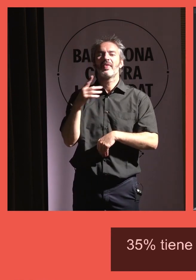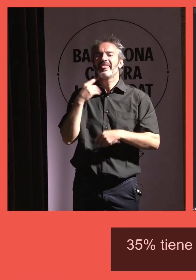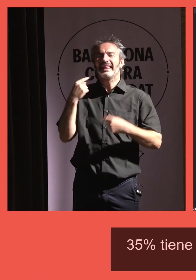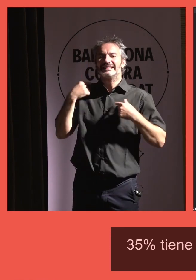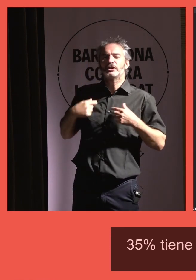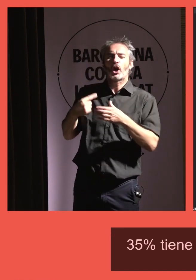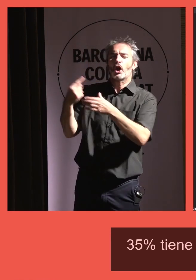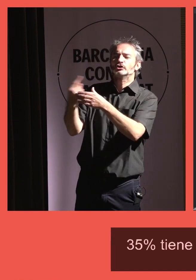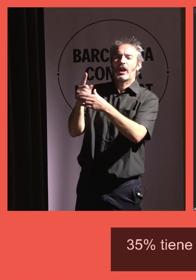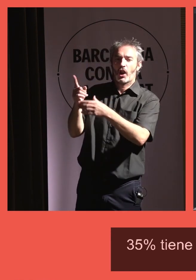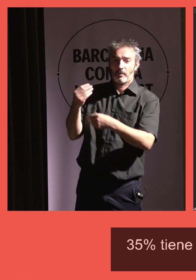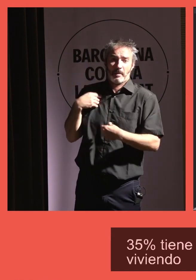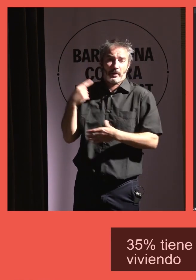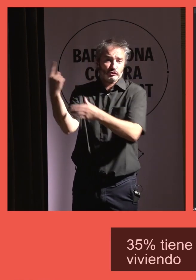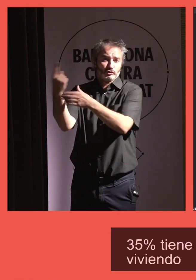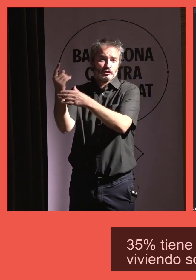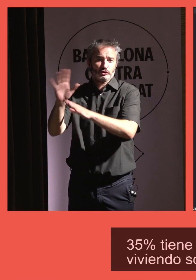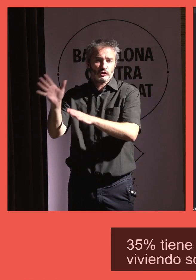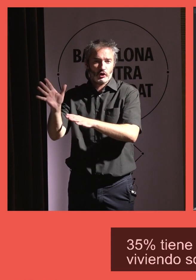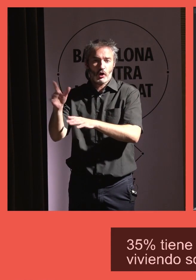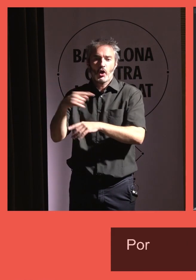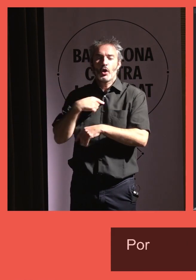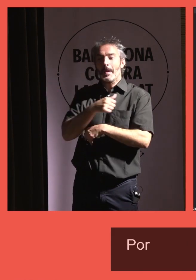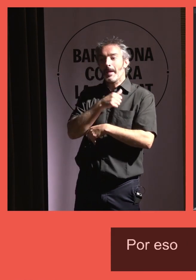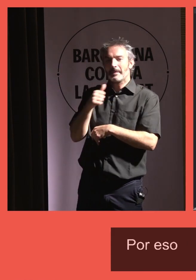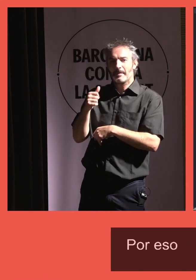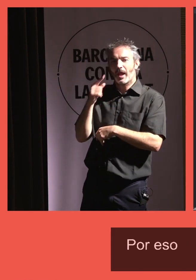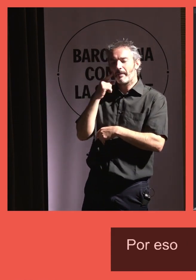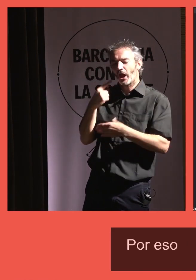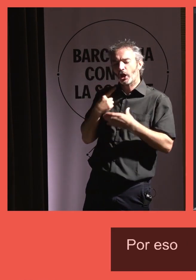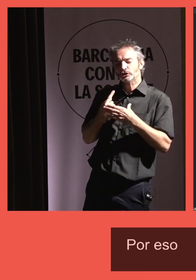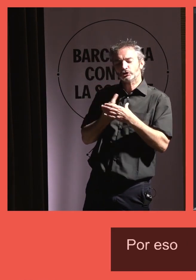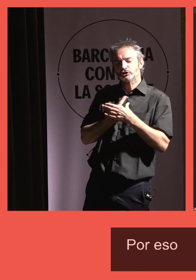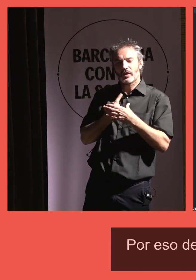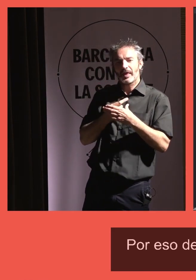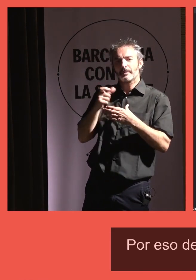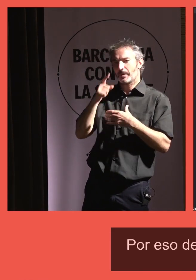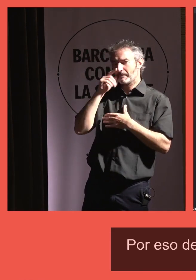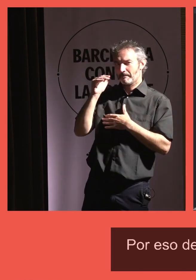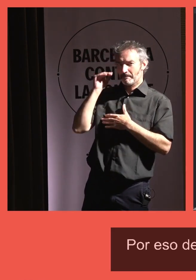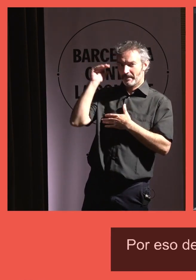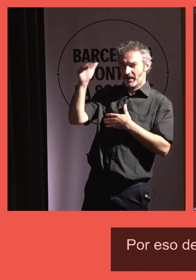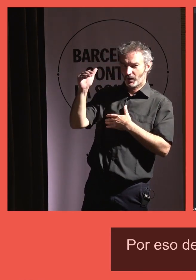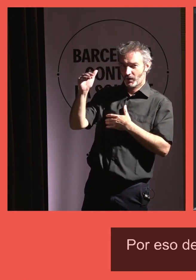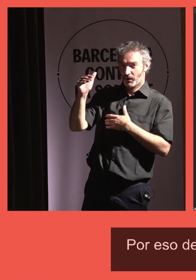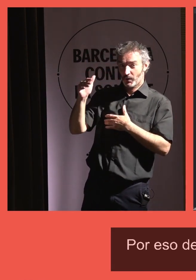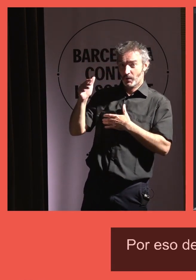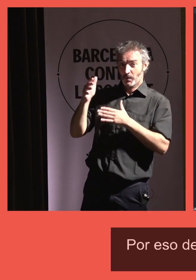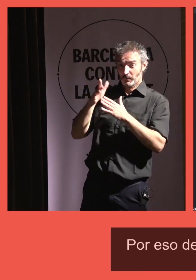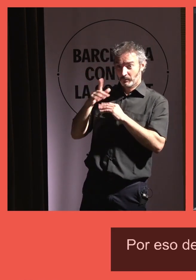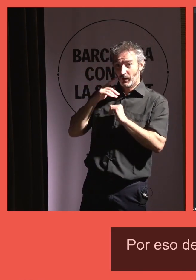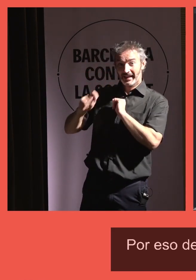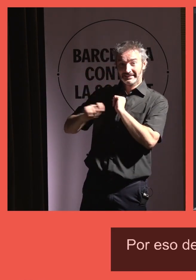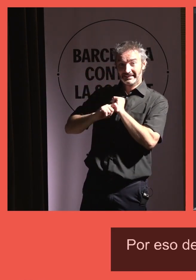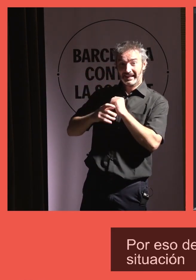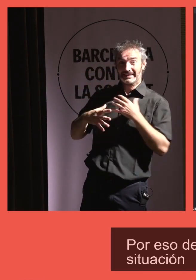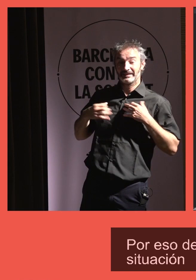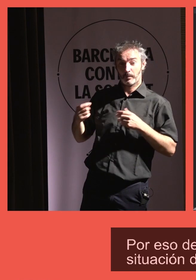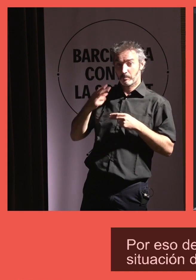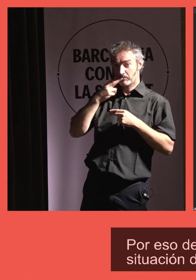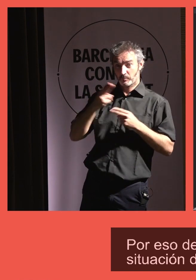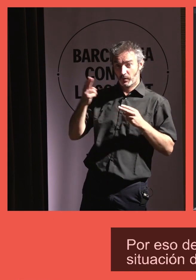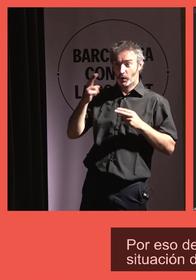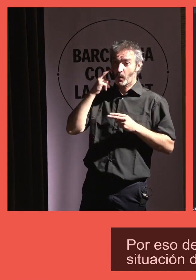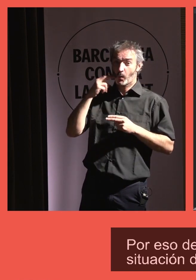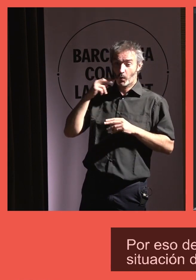solas, ¿verdad? Por eso decidimos abordar primero la situación de soledad de las personas mayores, porque hay que saber que con la Estrategia de Salud Pública, que se